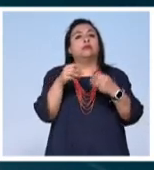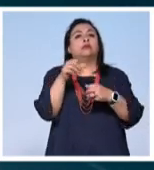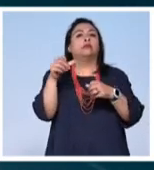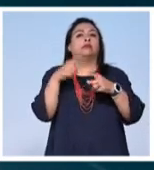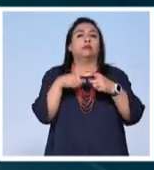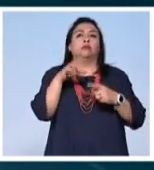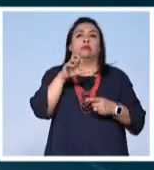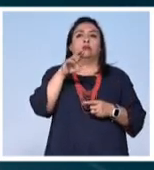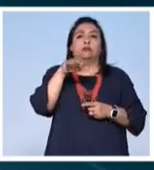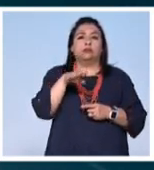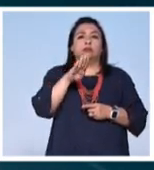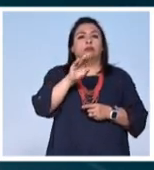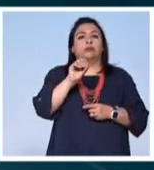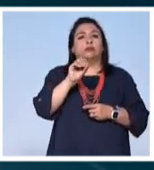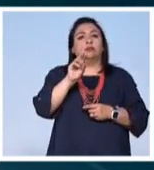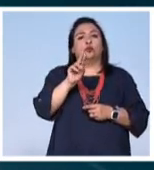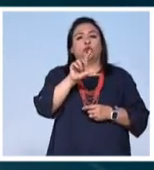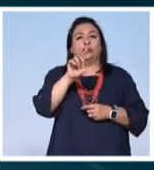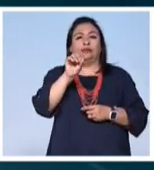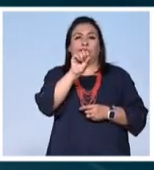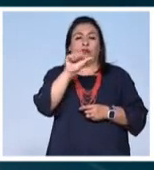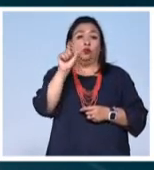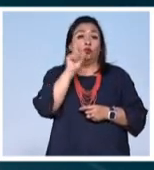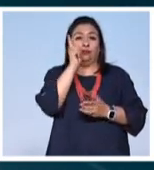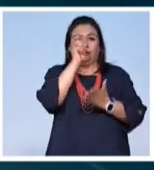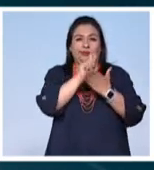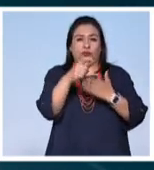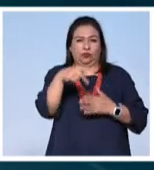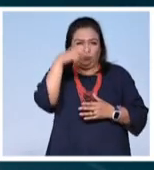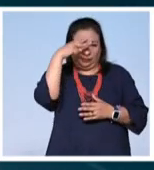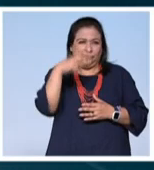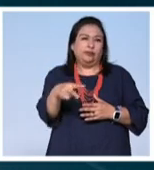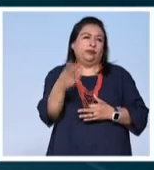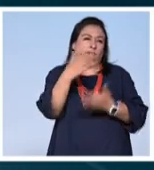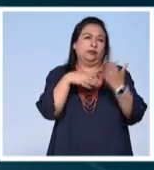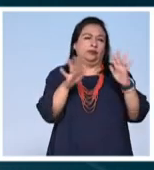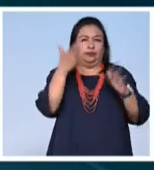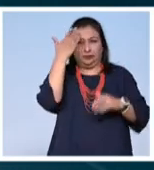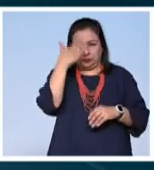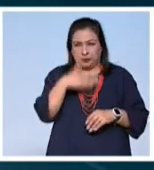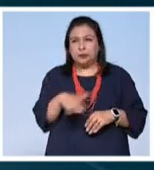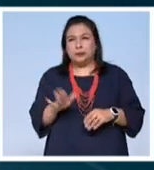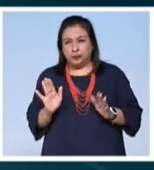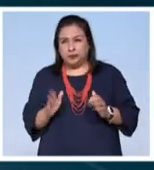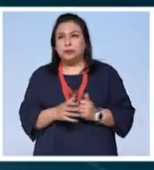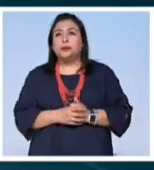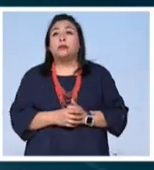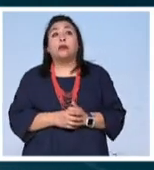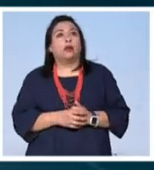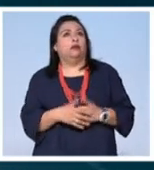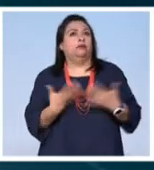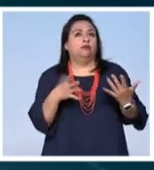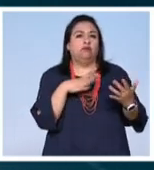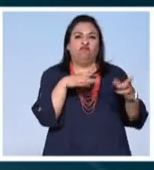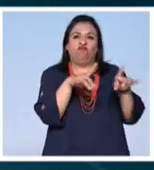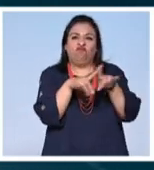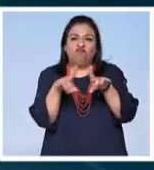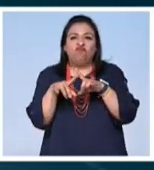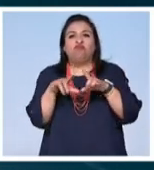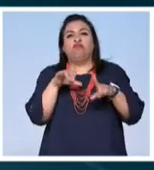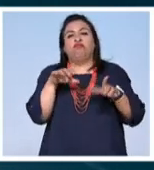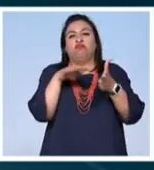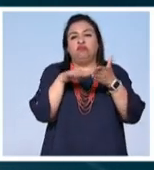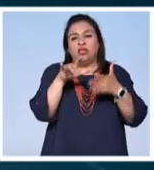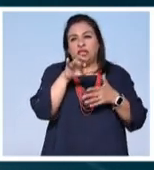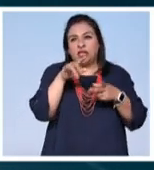la gran Carmen Boyosa. Una escritora mexicana que como todos sabemos, además de una gran diversidad de géneros literarios,